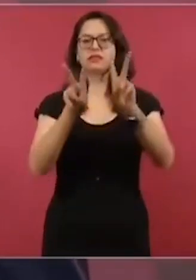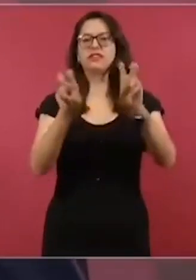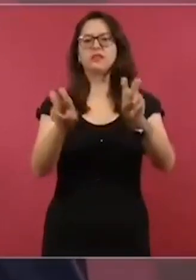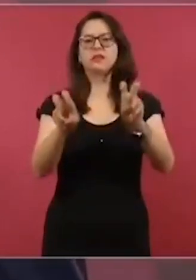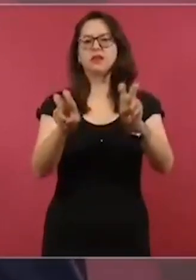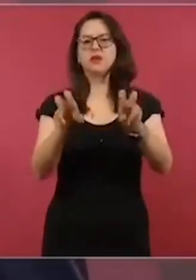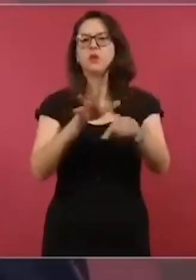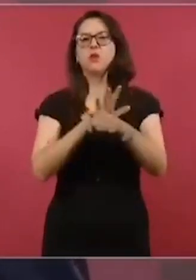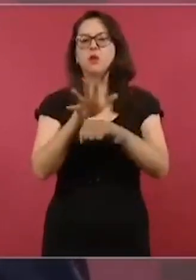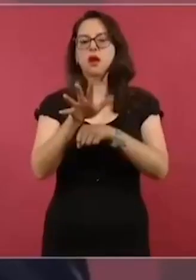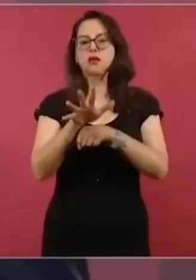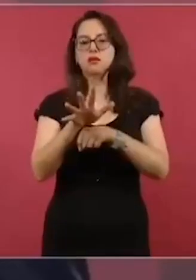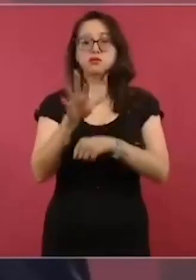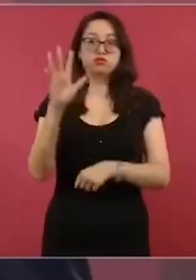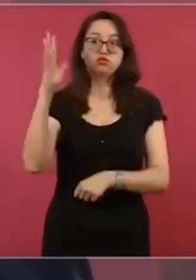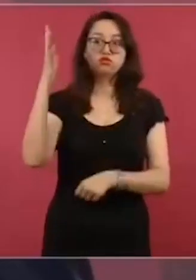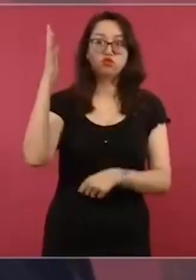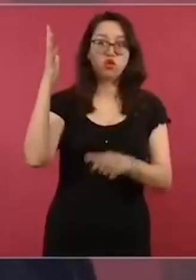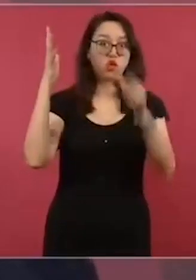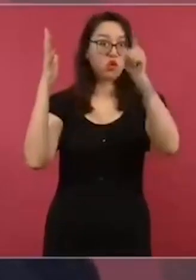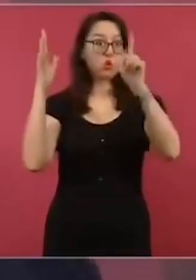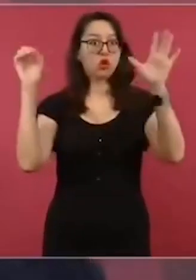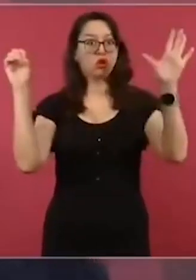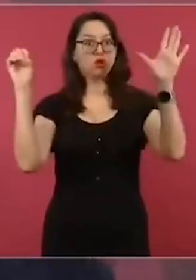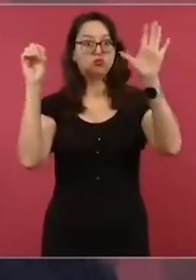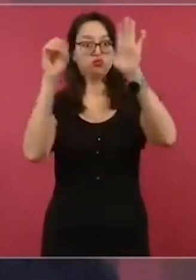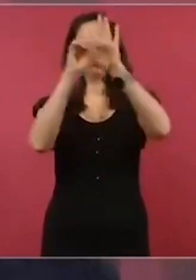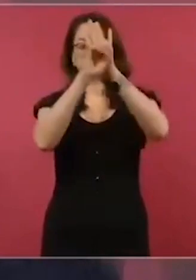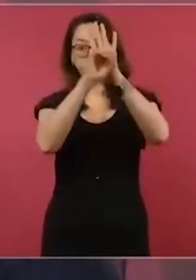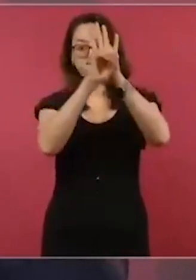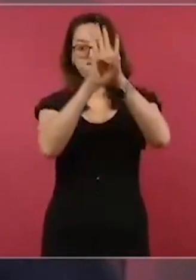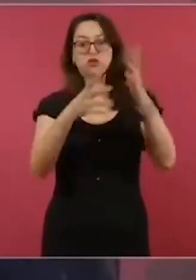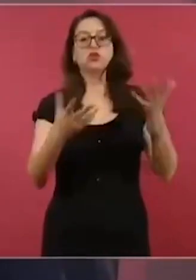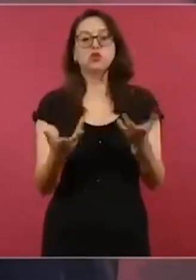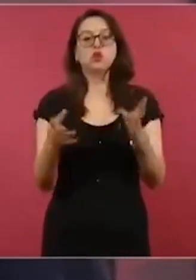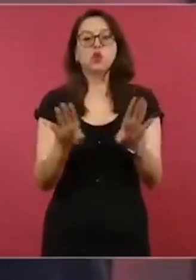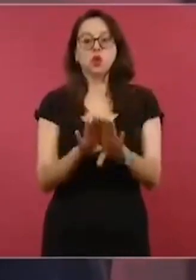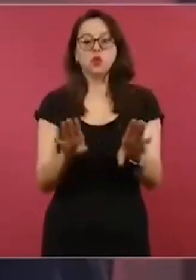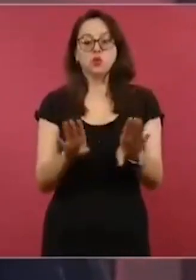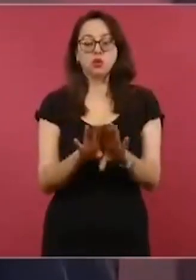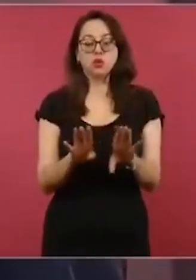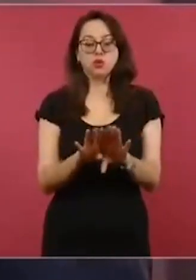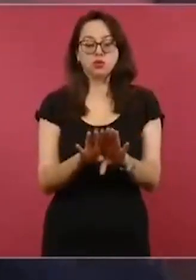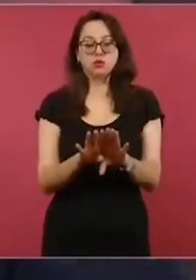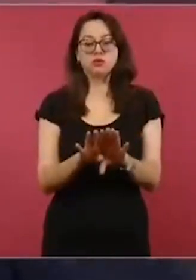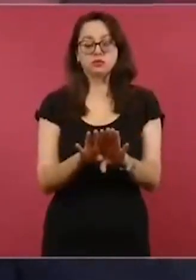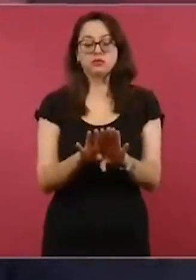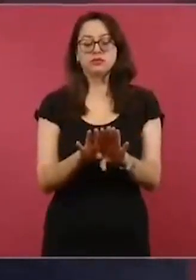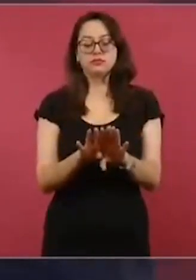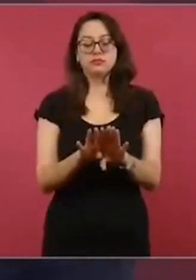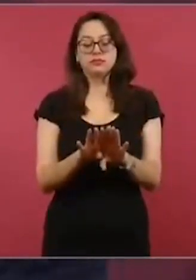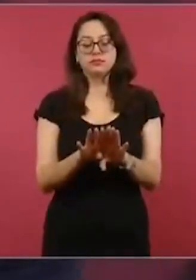vamos a dar información de